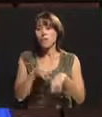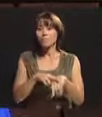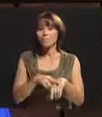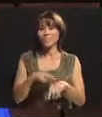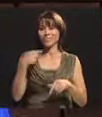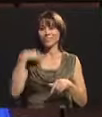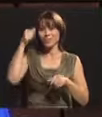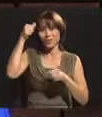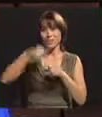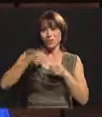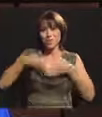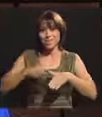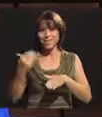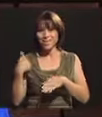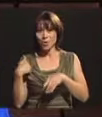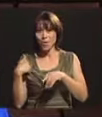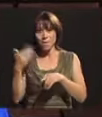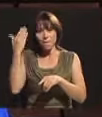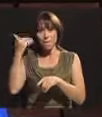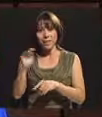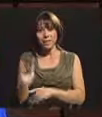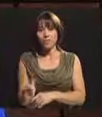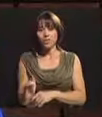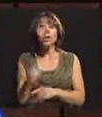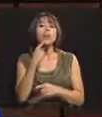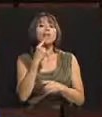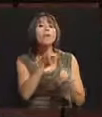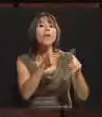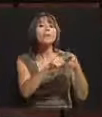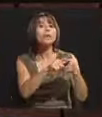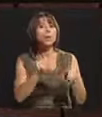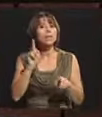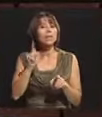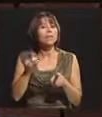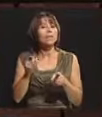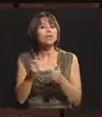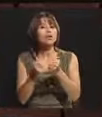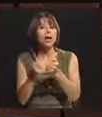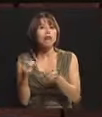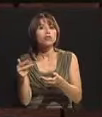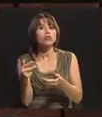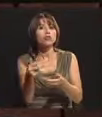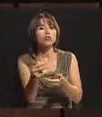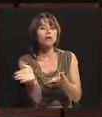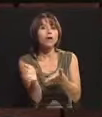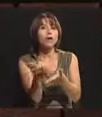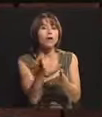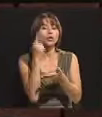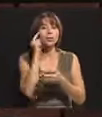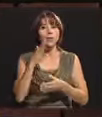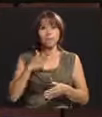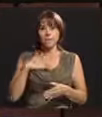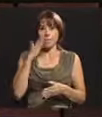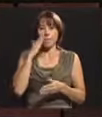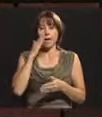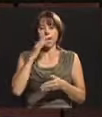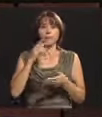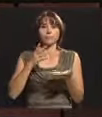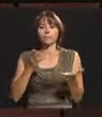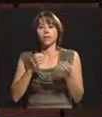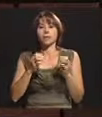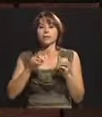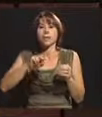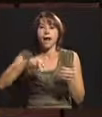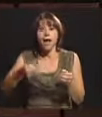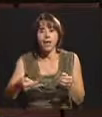estando pequeño, recuerdo a mi hijo decirle al amigo, tenemos que recoger los carritos porque mamá se cae. Entonces yo no le había dicho,